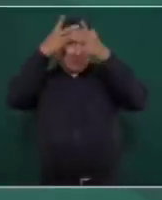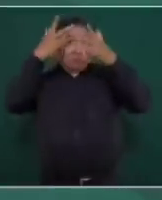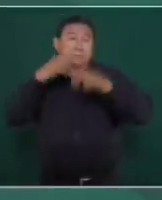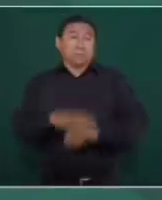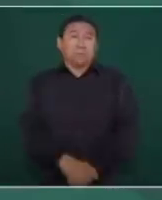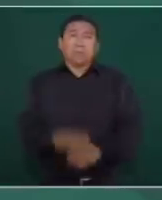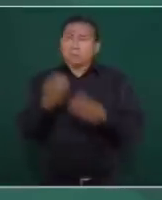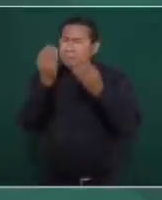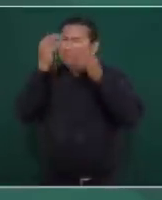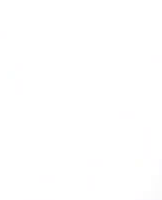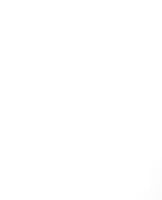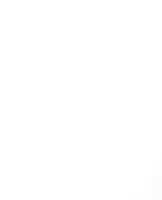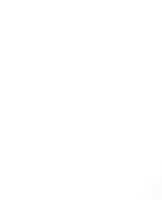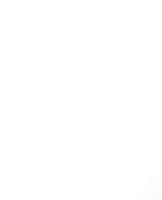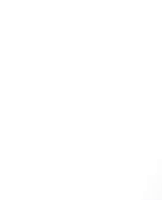mucha inteligencia.